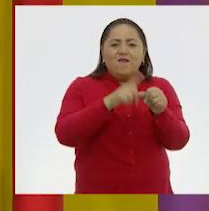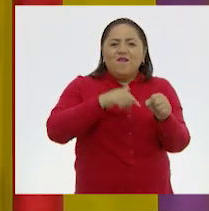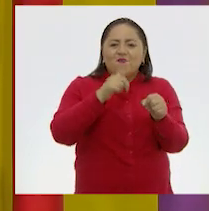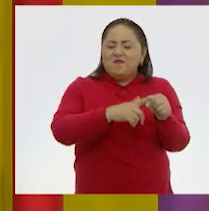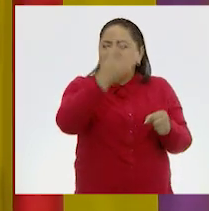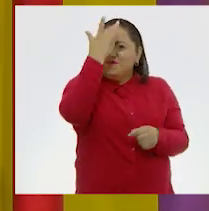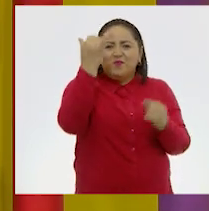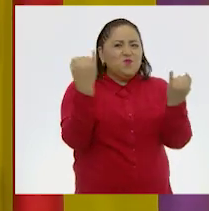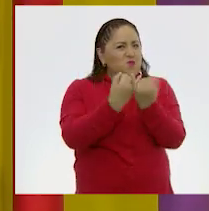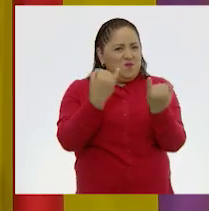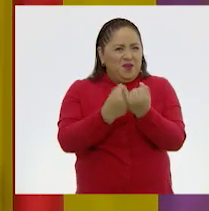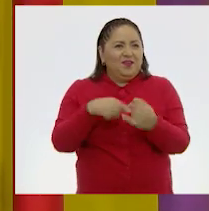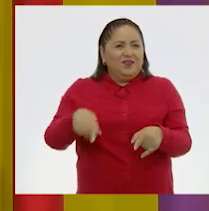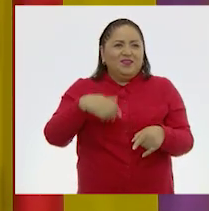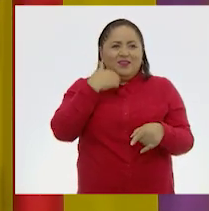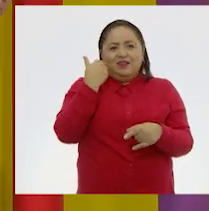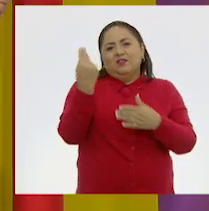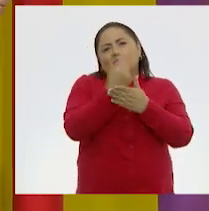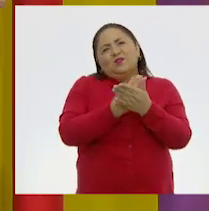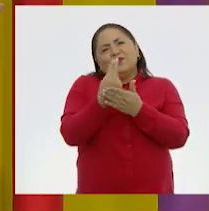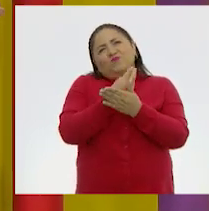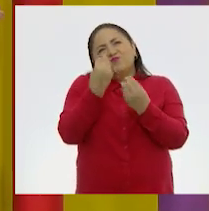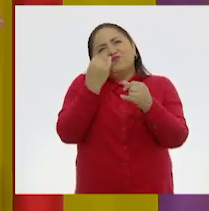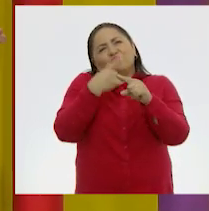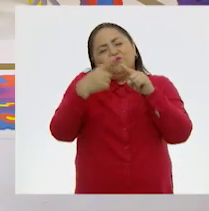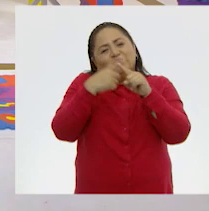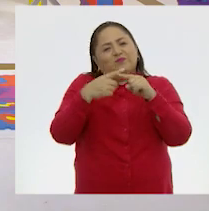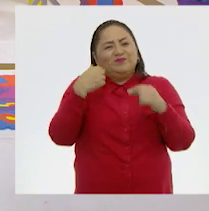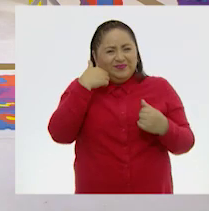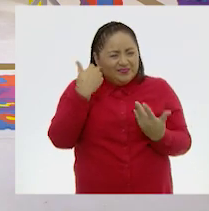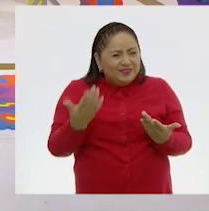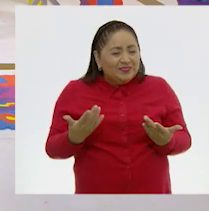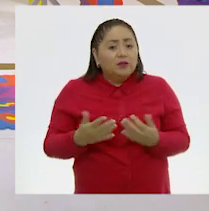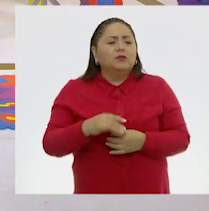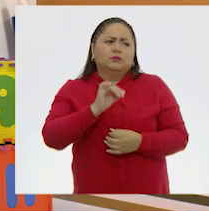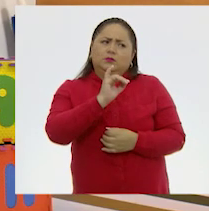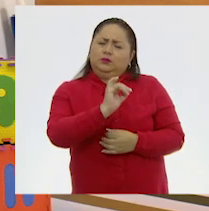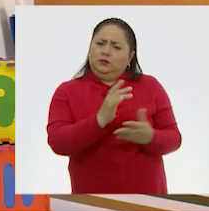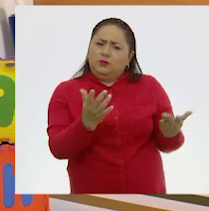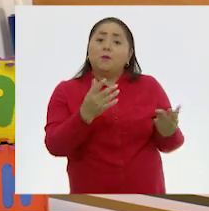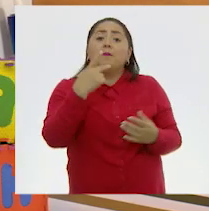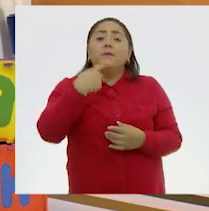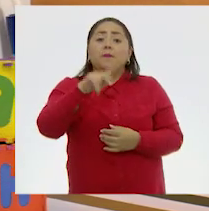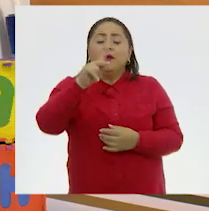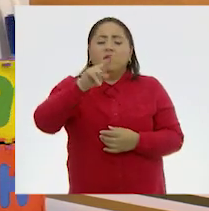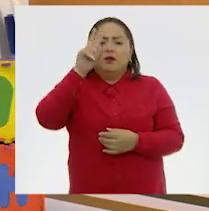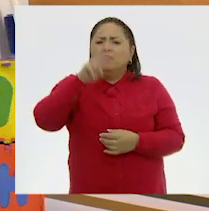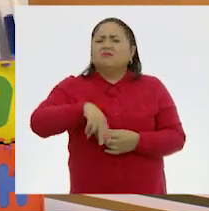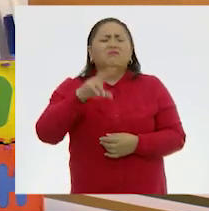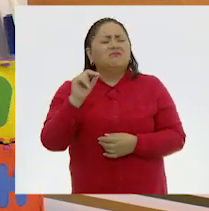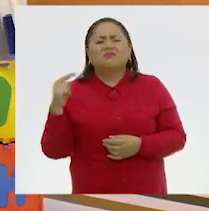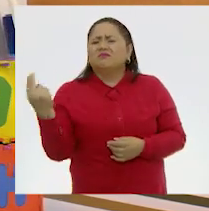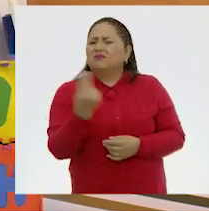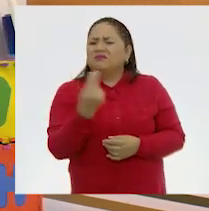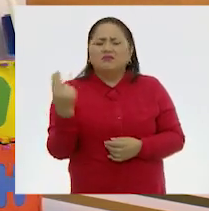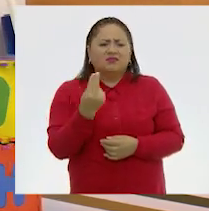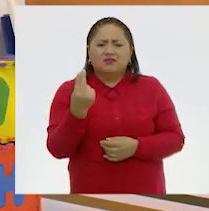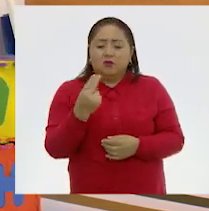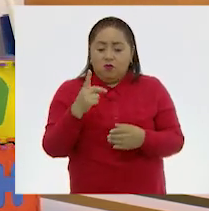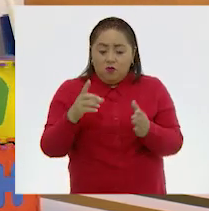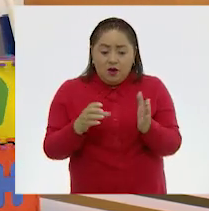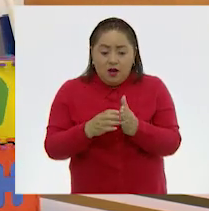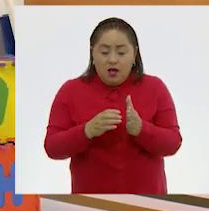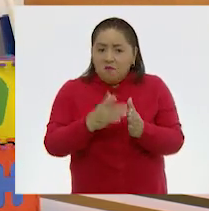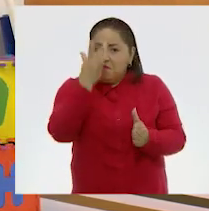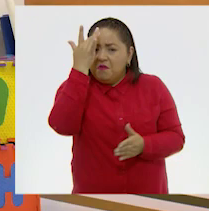así como esta, para poder dibujar muchísimas cosas. ¡Claro! Pero es que en realidad no se necesita tener una